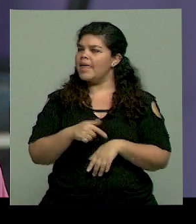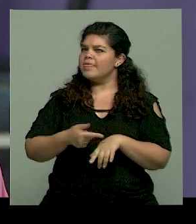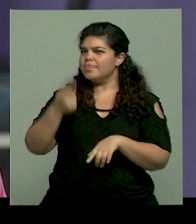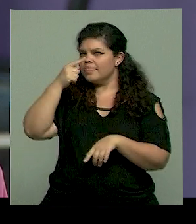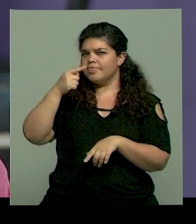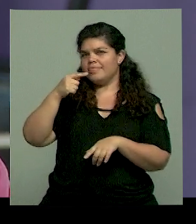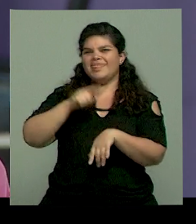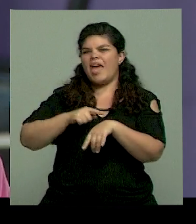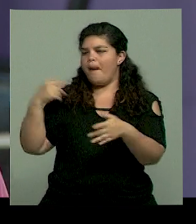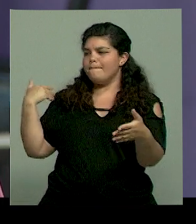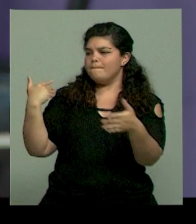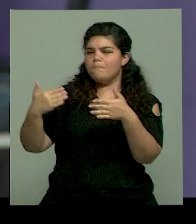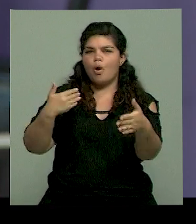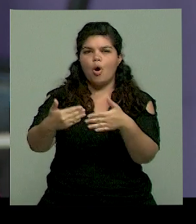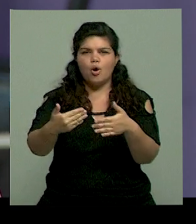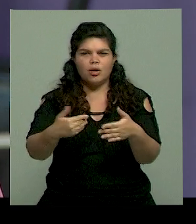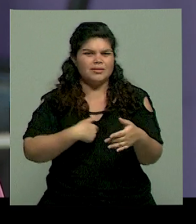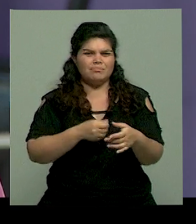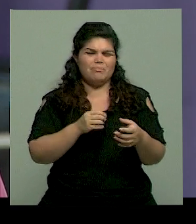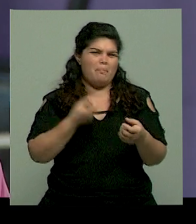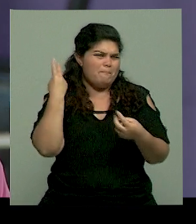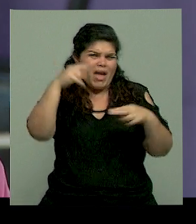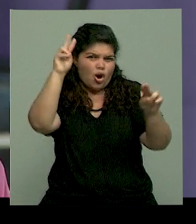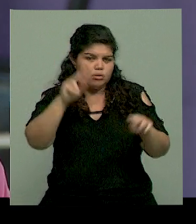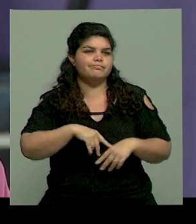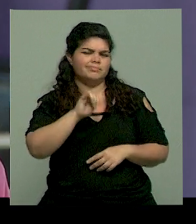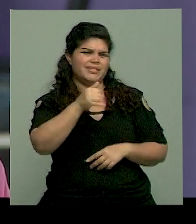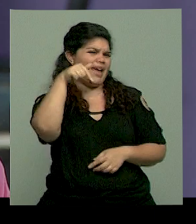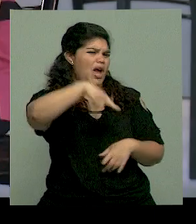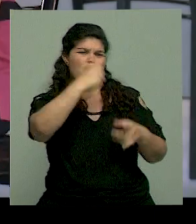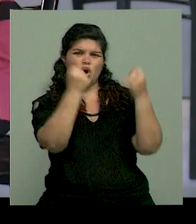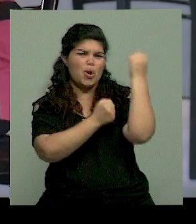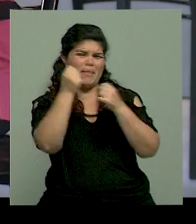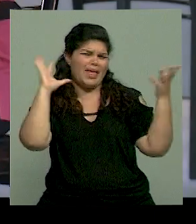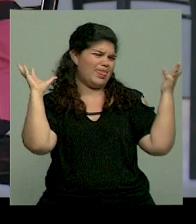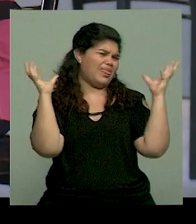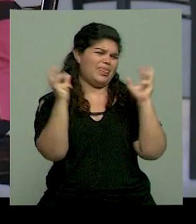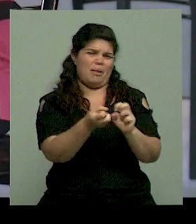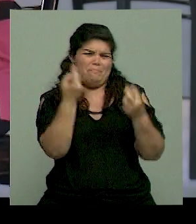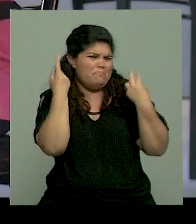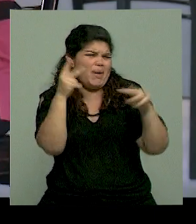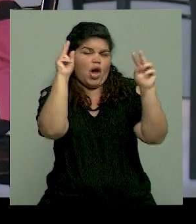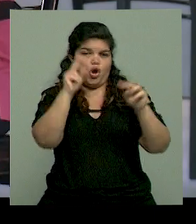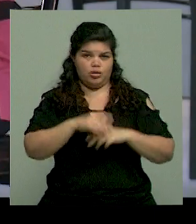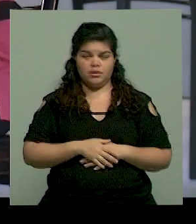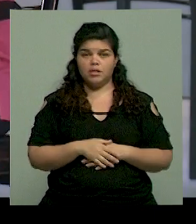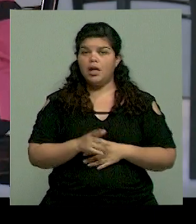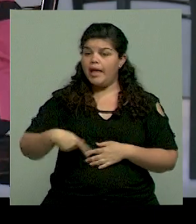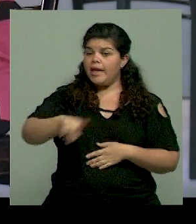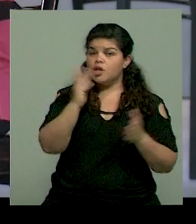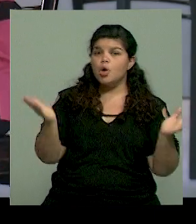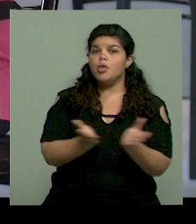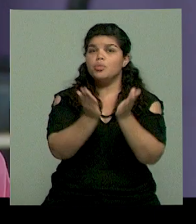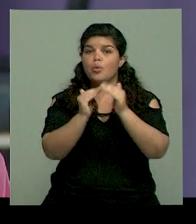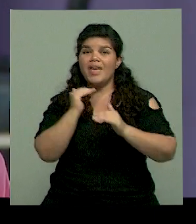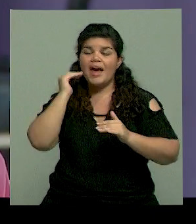Mucho. Y la situación económica ha agravado más todavía la situación. O sea, estamos teniendo estudiantes que están haciendo todo su esfuerzo de formación